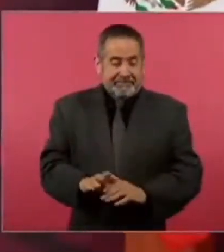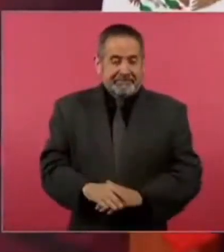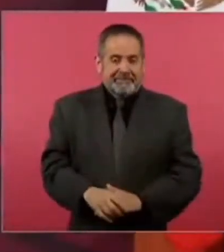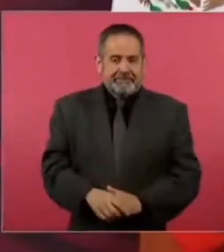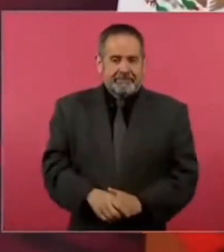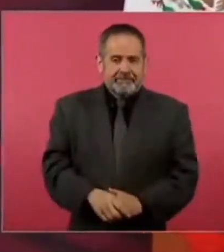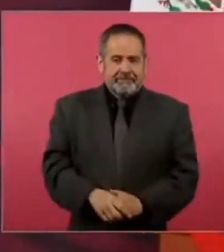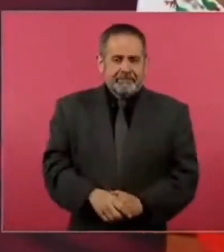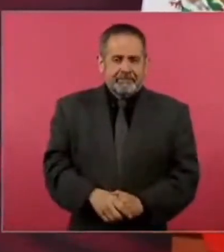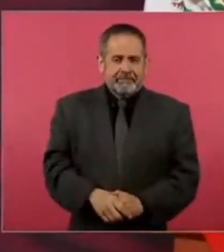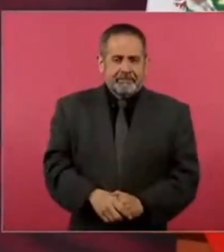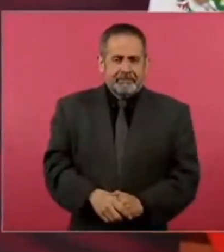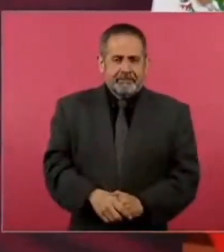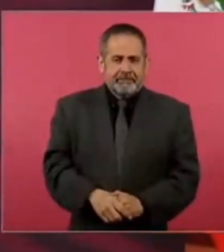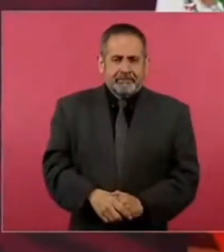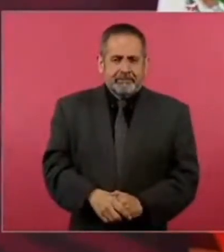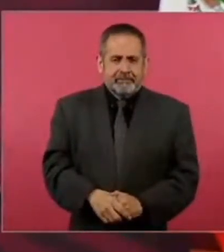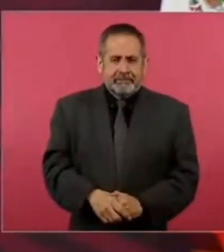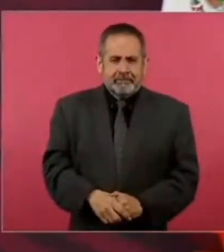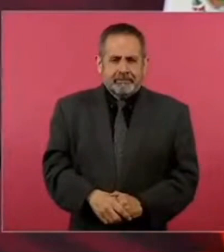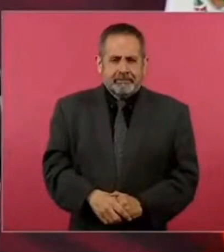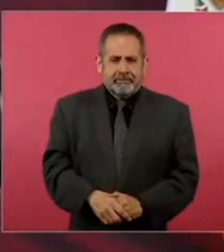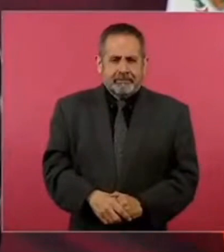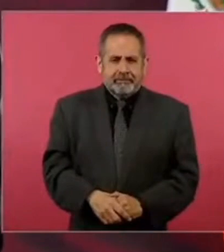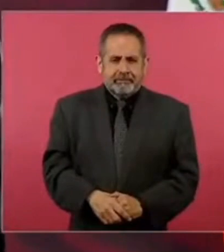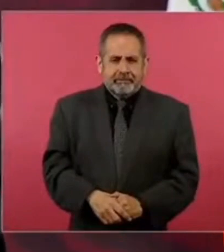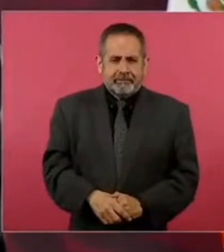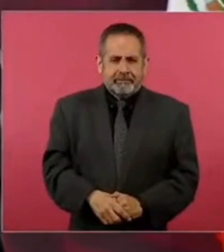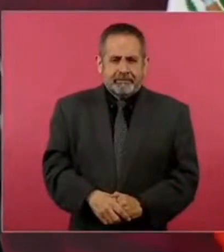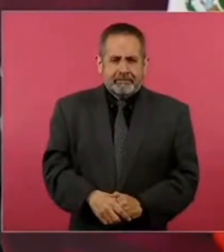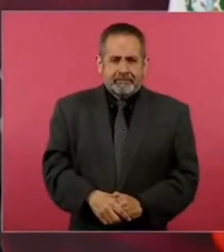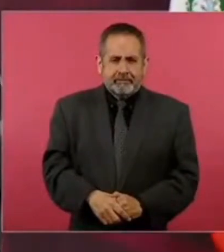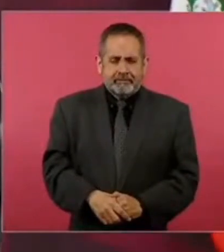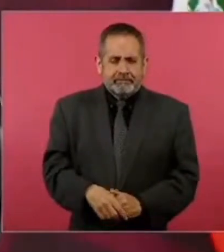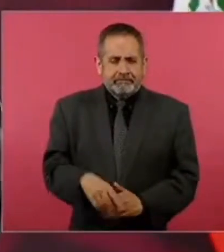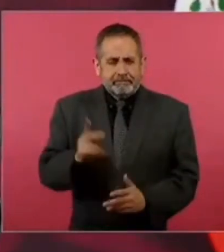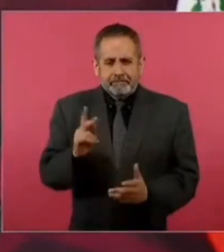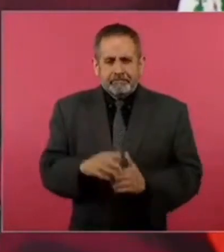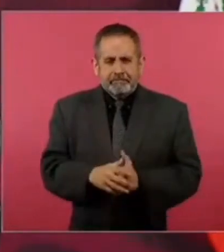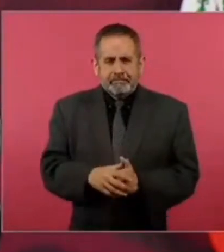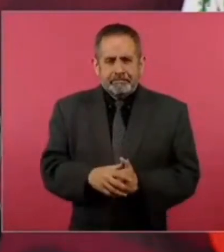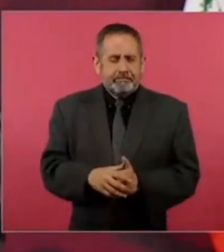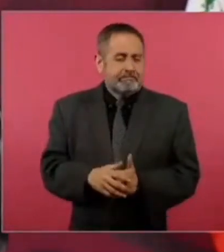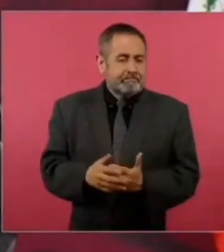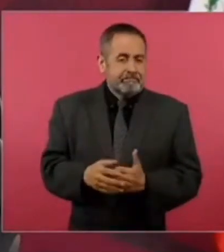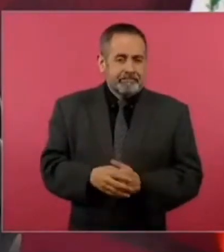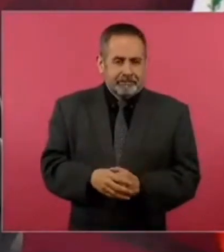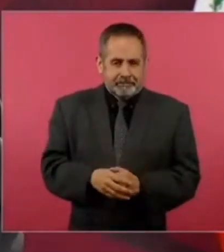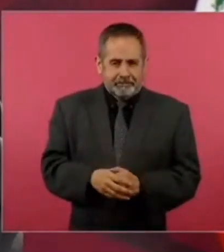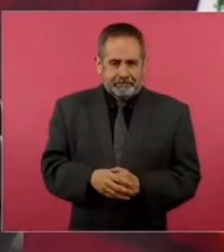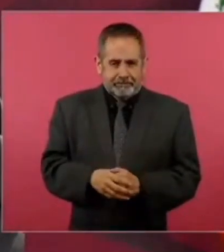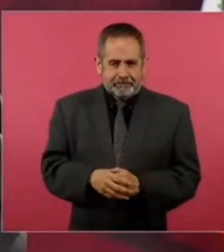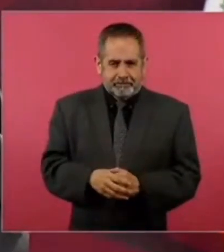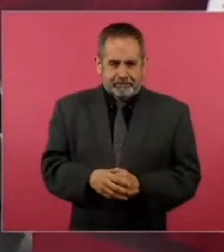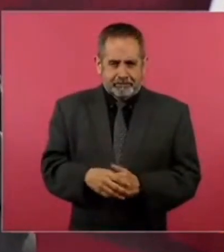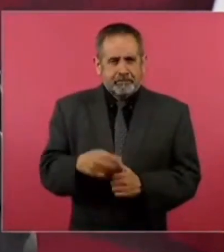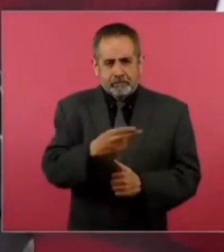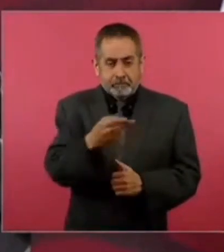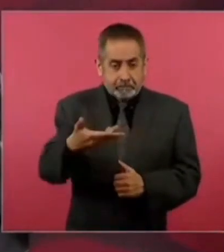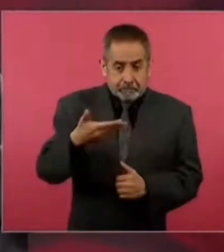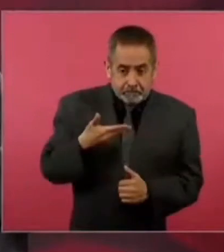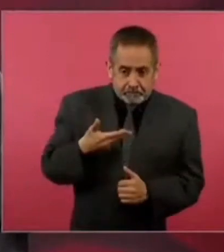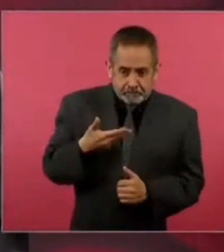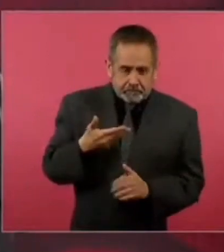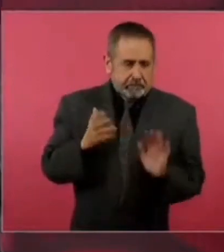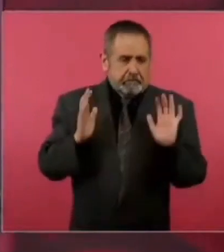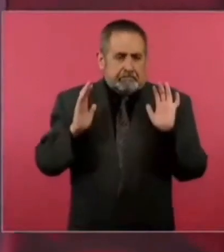Gracias, señor. Este, pero, este, no es, ustedes lo, lo, lo, lo piden, por